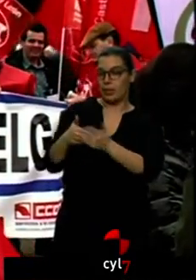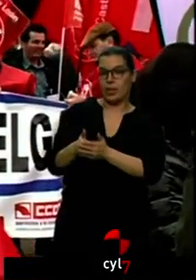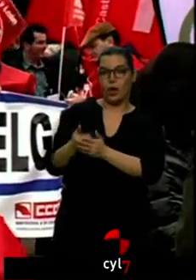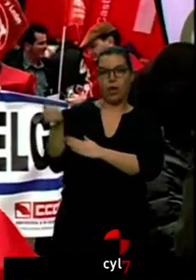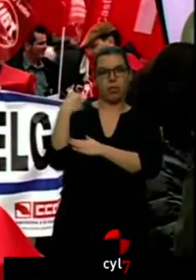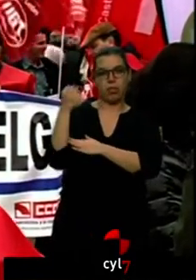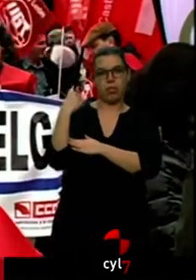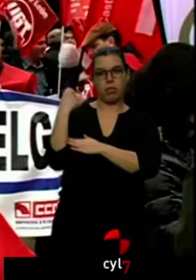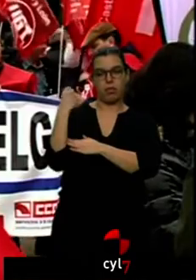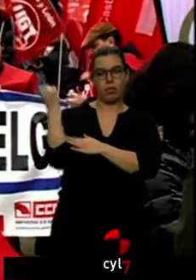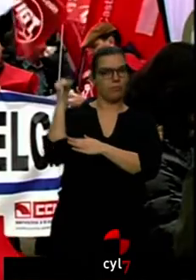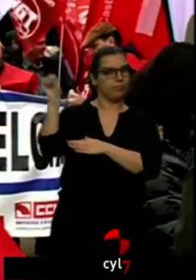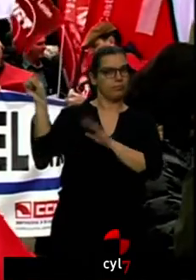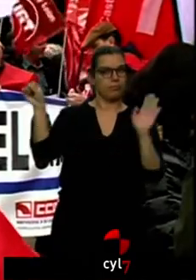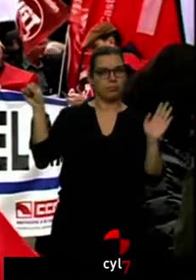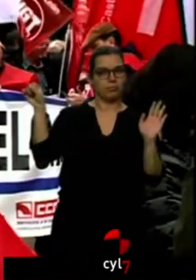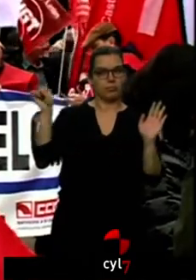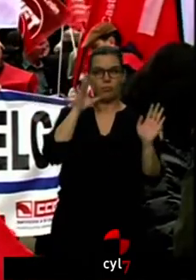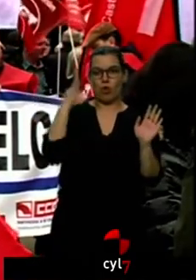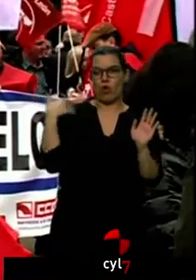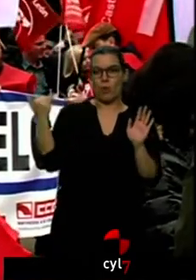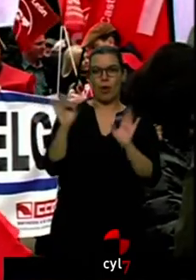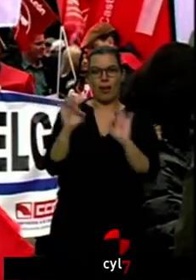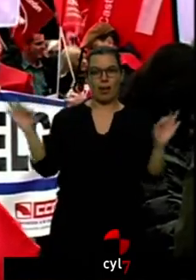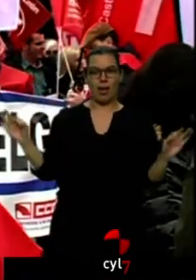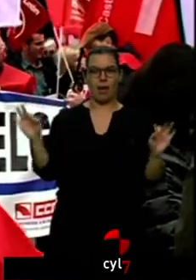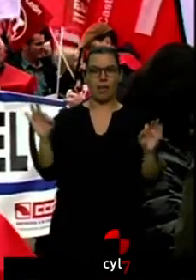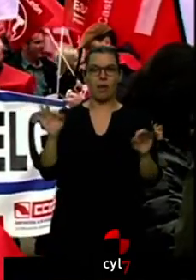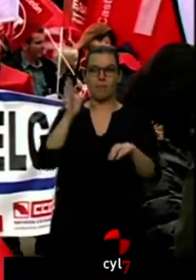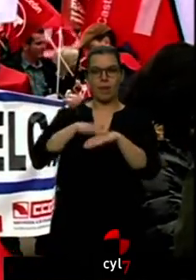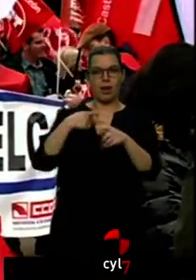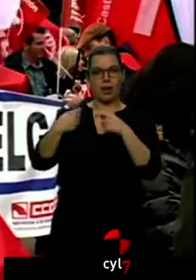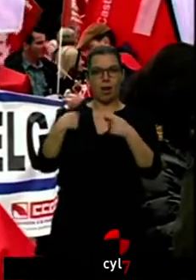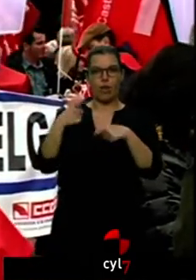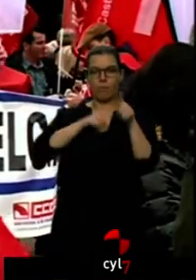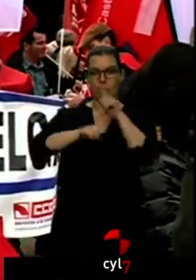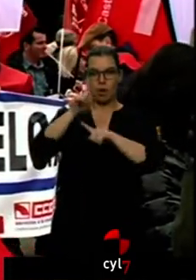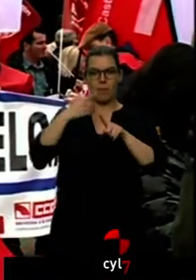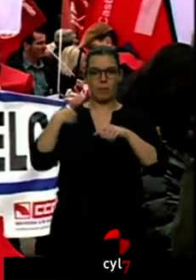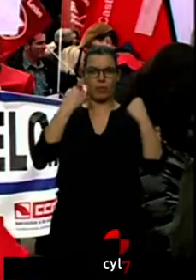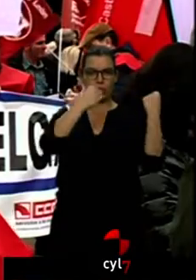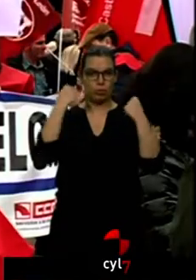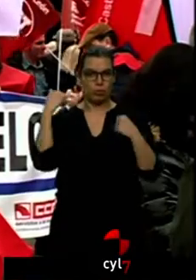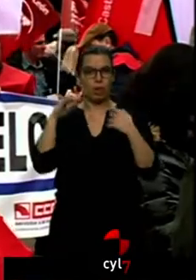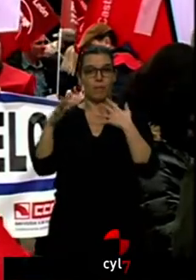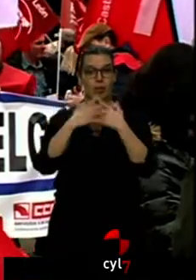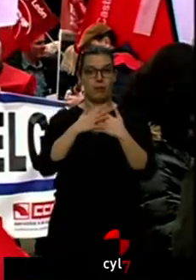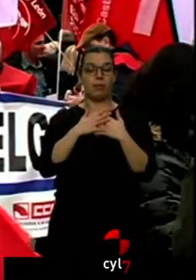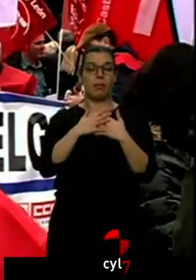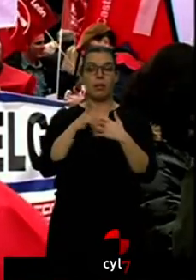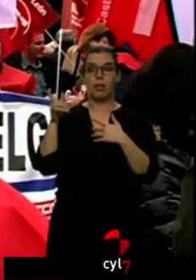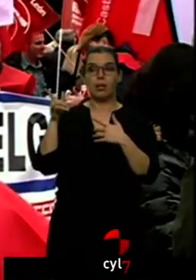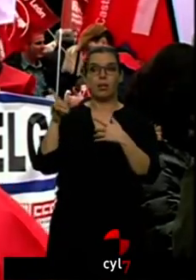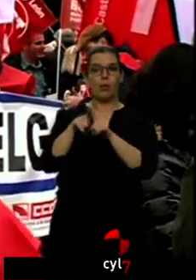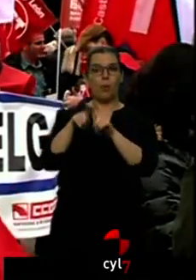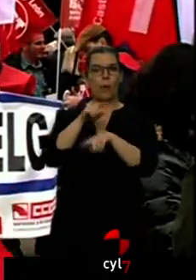prisiones para negociar todas las deficiencias que tenemos en instituciones penitenciarias. Se ha tomado esto de un modo personal